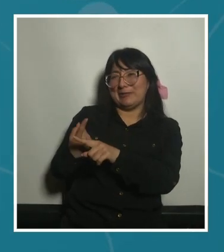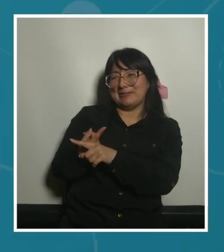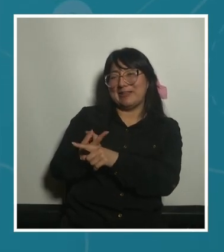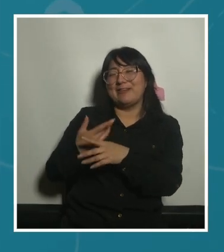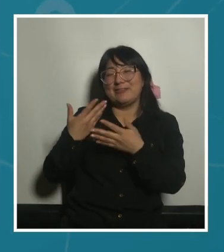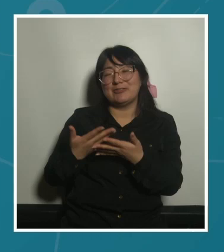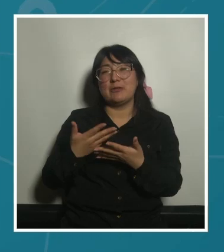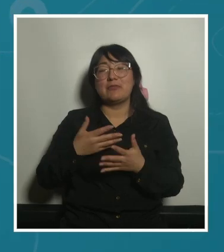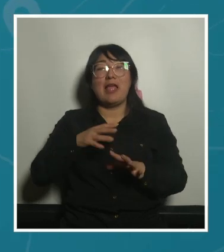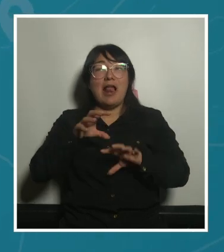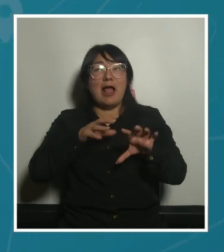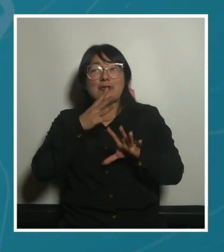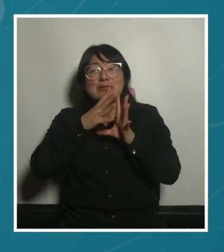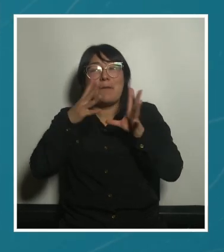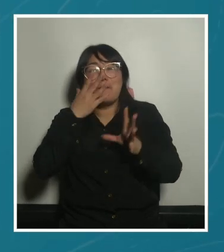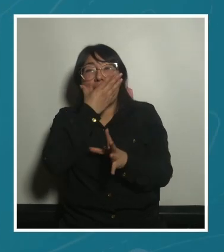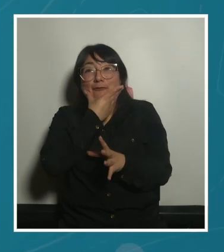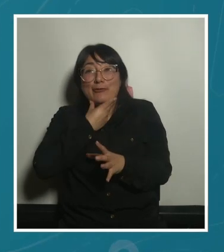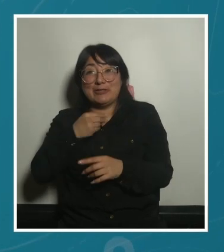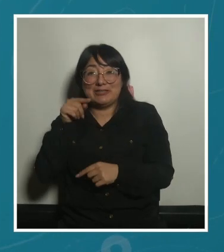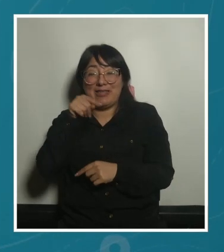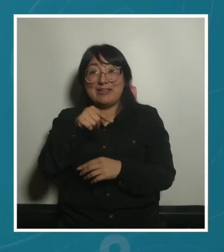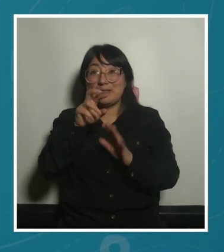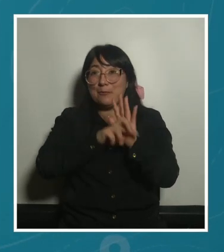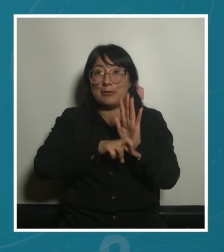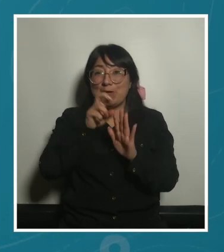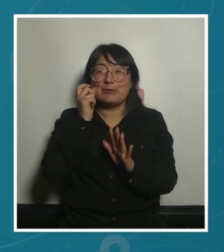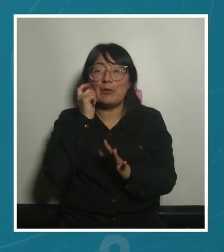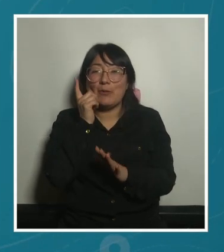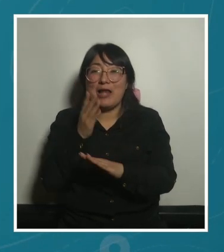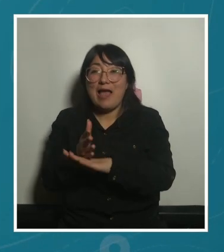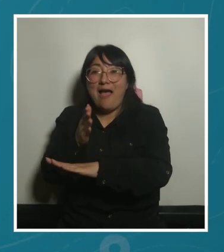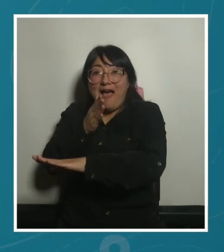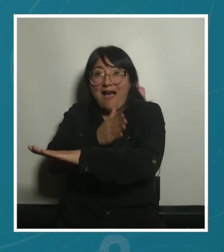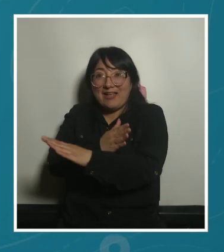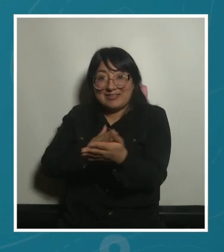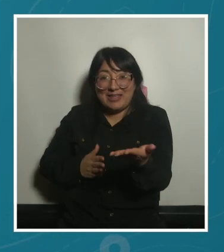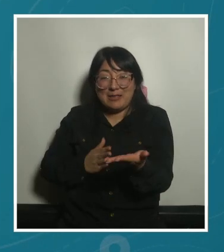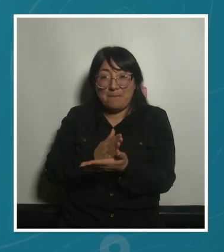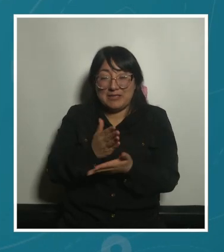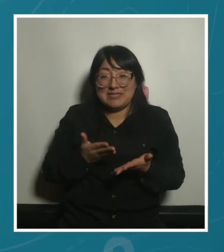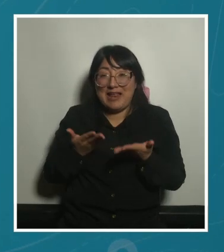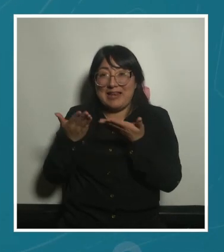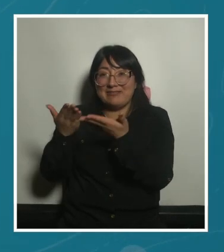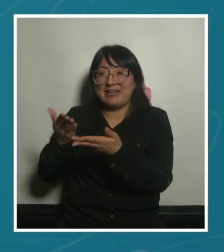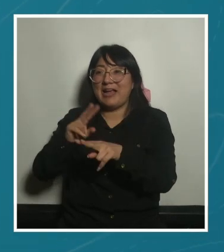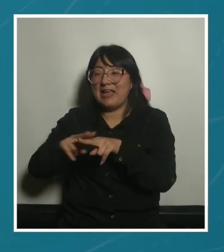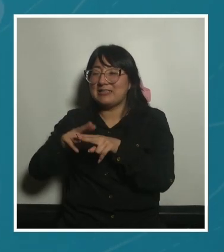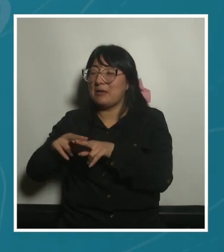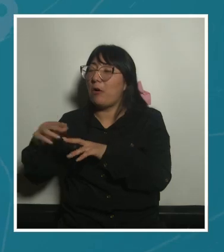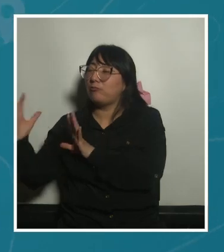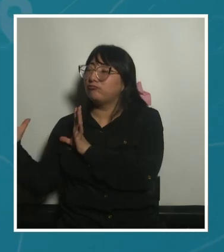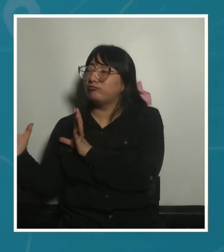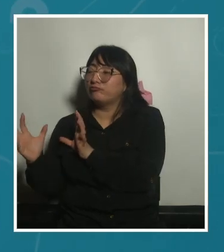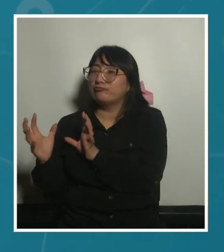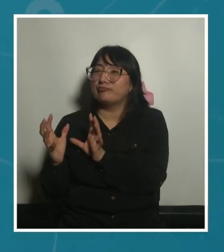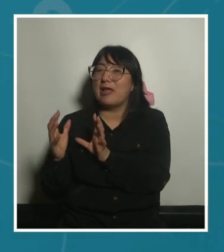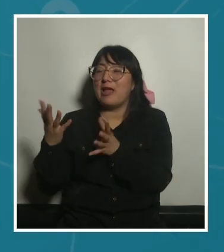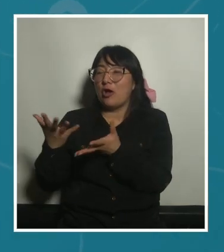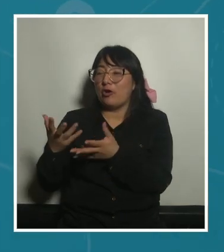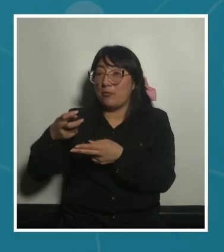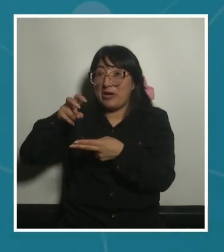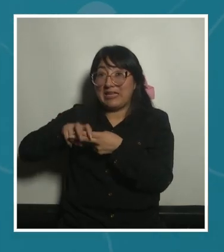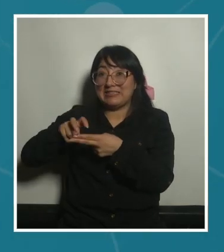una de las cosas más bonitas de este proyecto es que antes de hacer como la entrega final hacíamos como unos recorridos íbamos con unas sillas